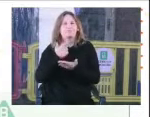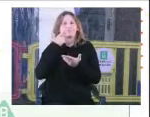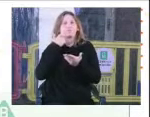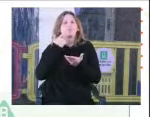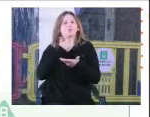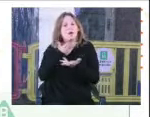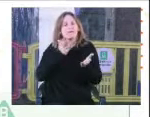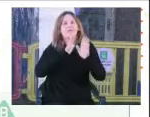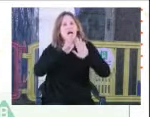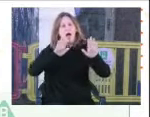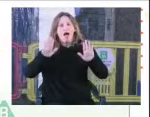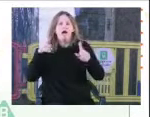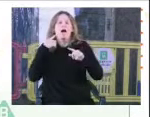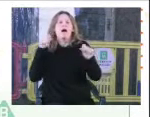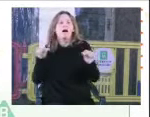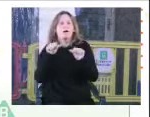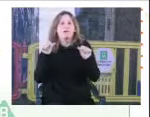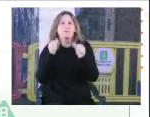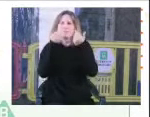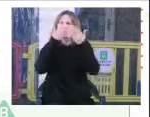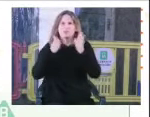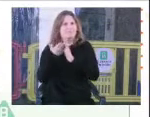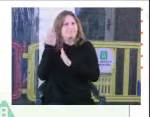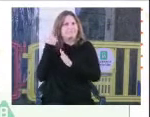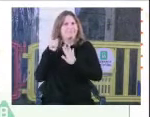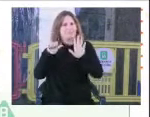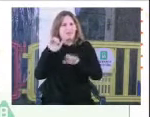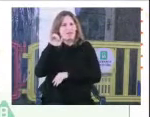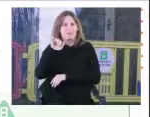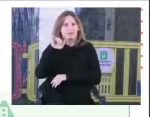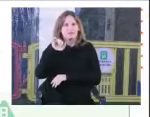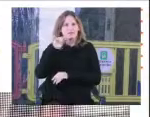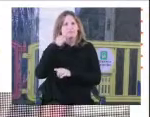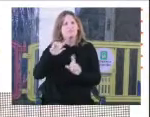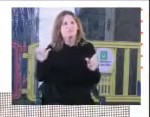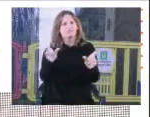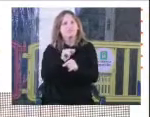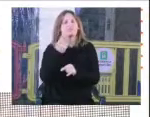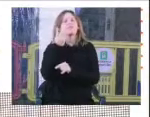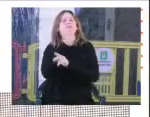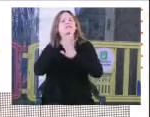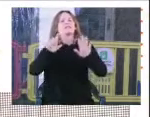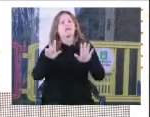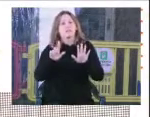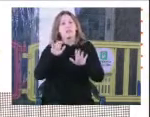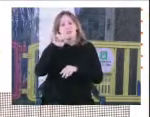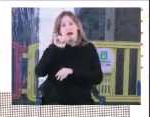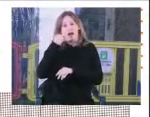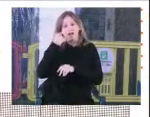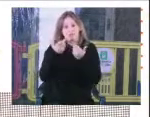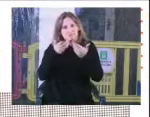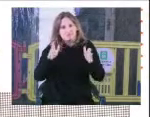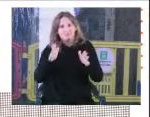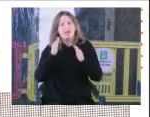muestra que estamos llevando a cabo, empezó el 6 de mayo y termina el 27, estamos en la parte